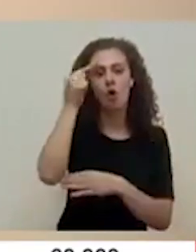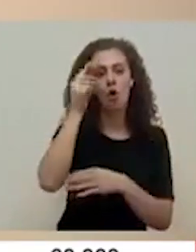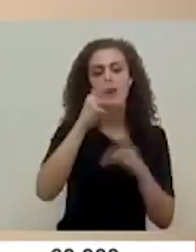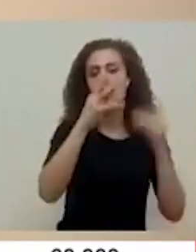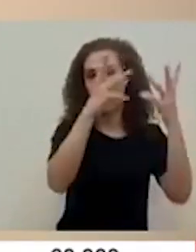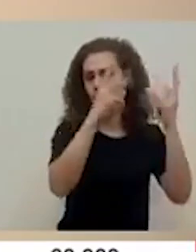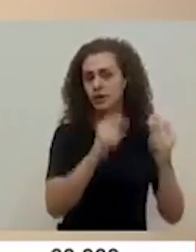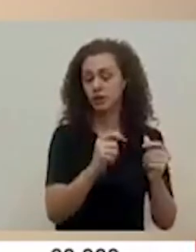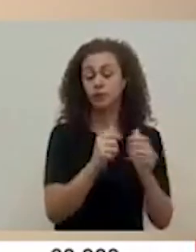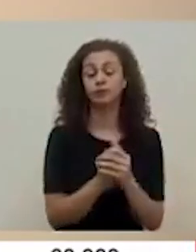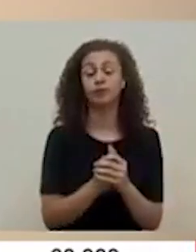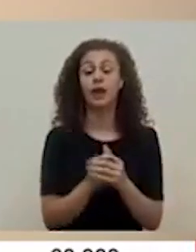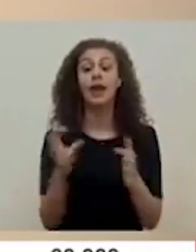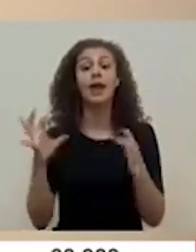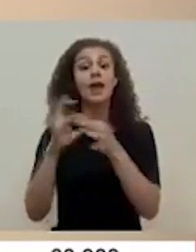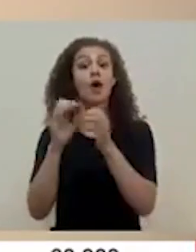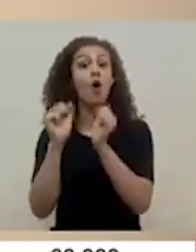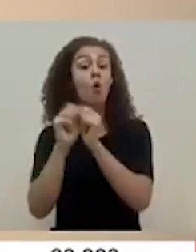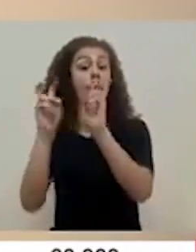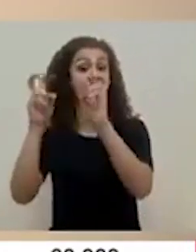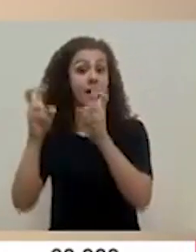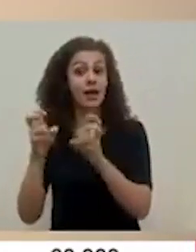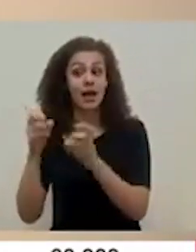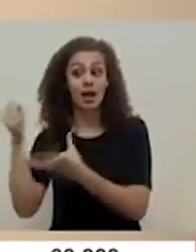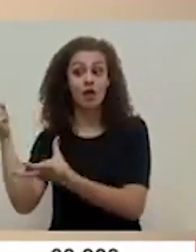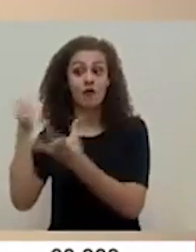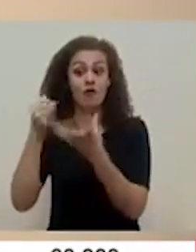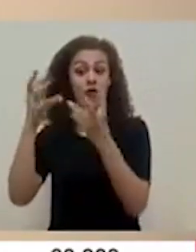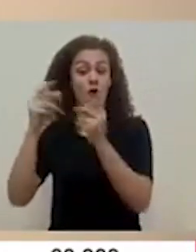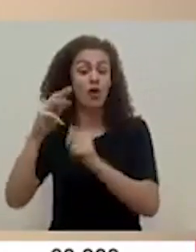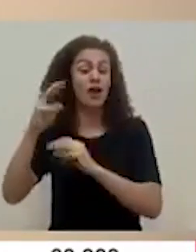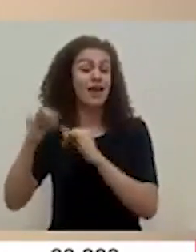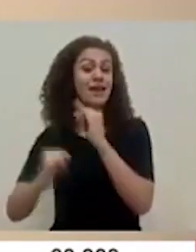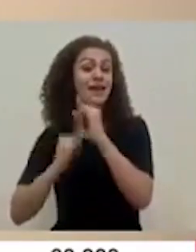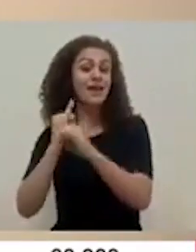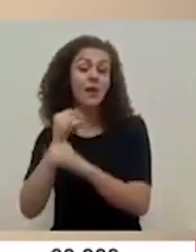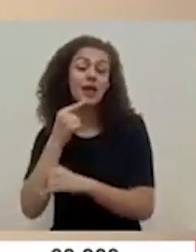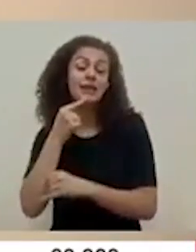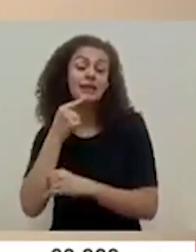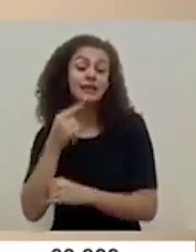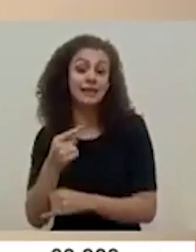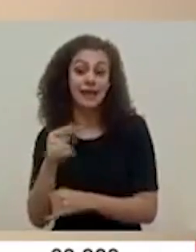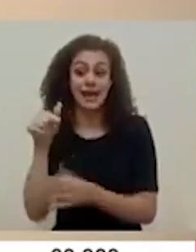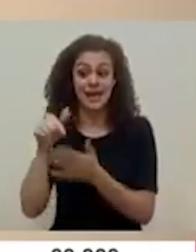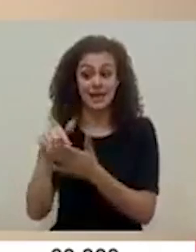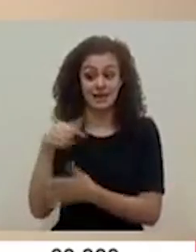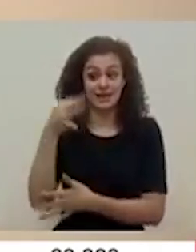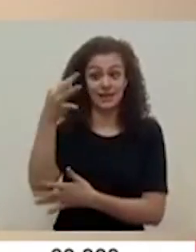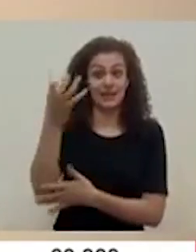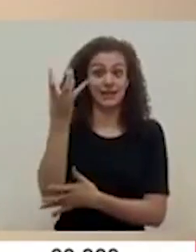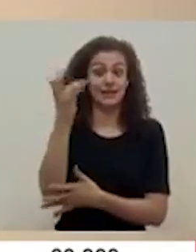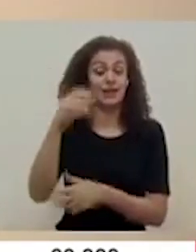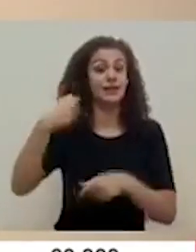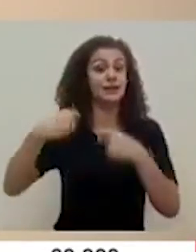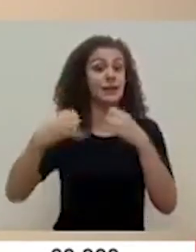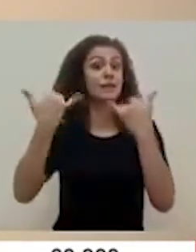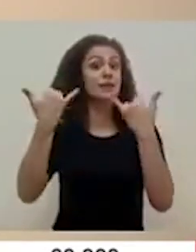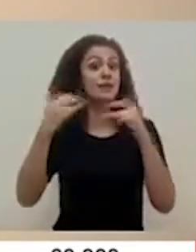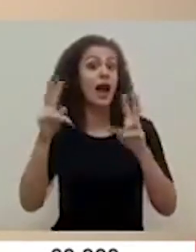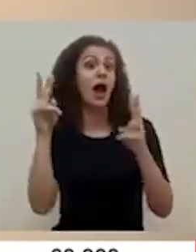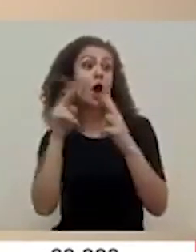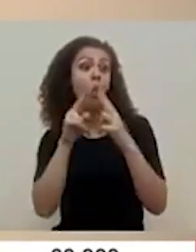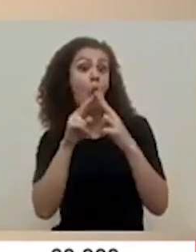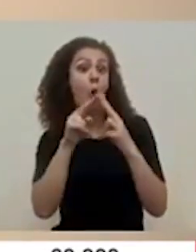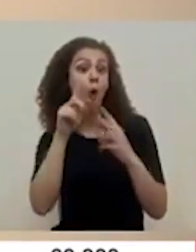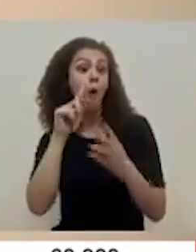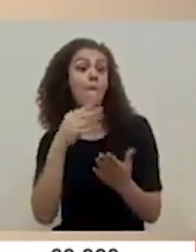y administración en relación con el tema del Fondo Monetario Internacional decir que este 17 de septiembre ya se dará conocer